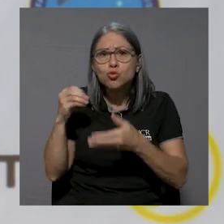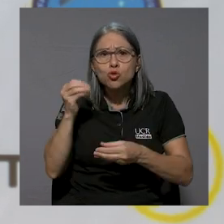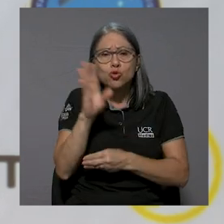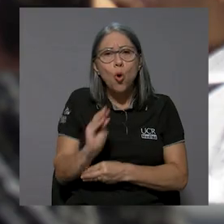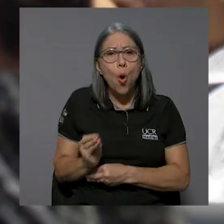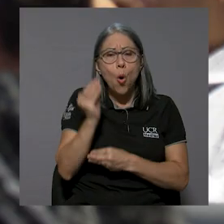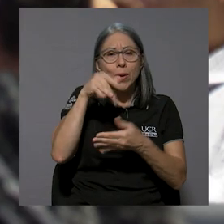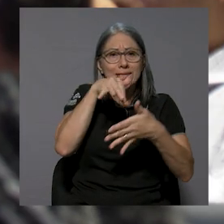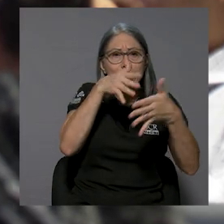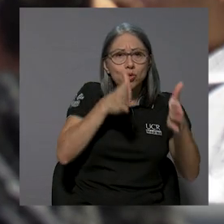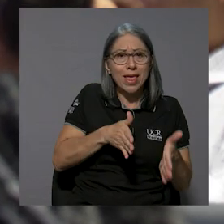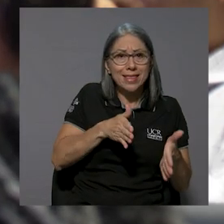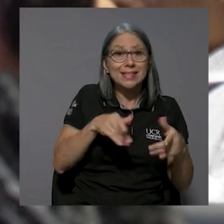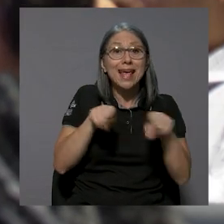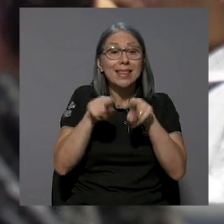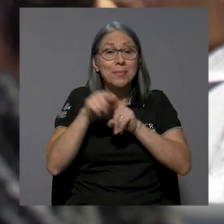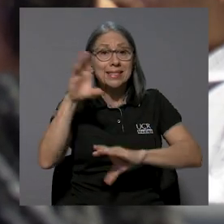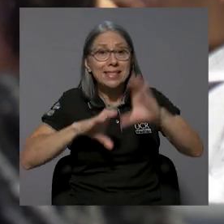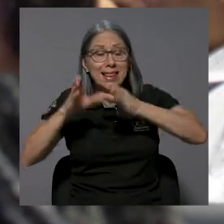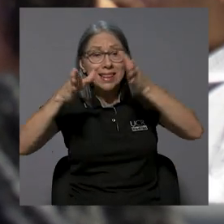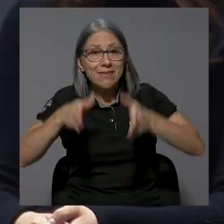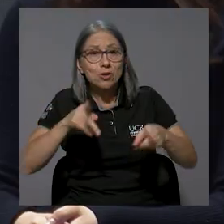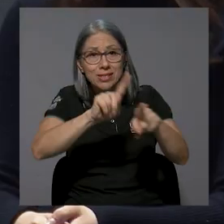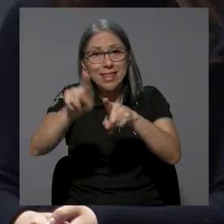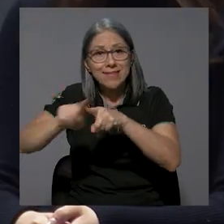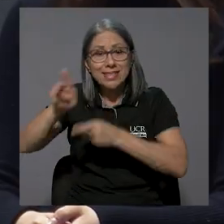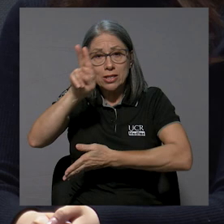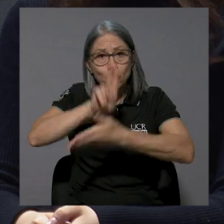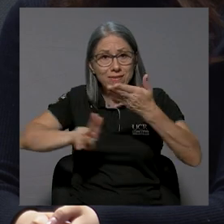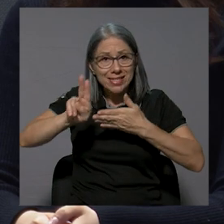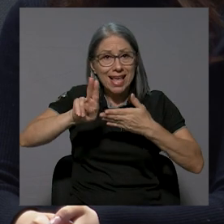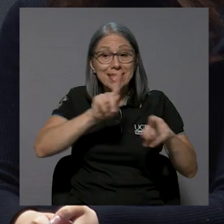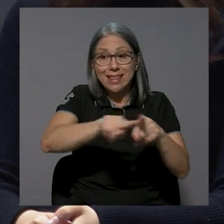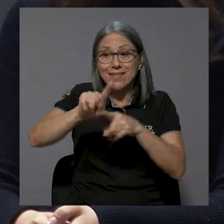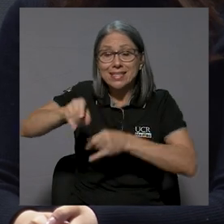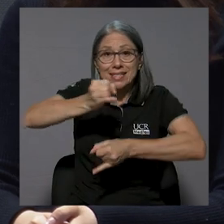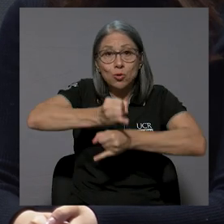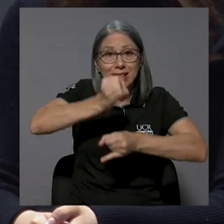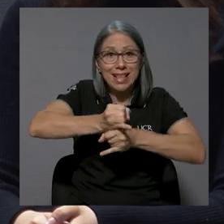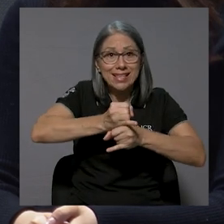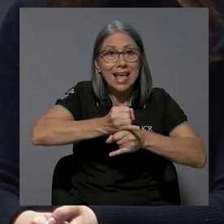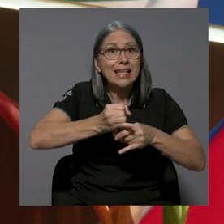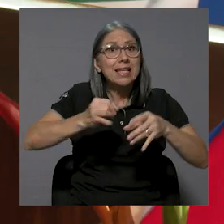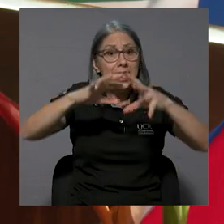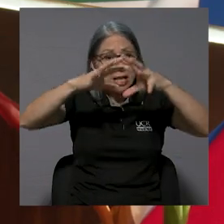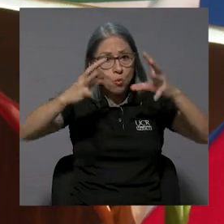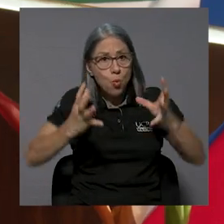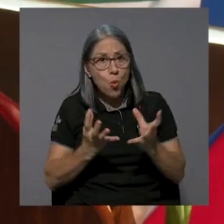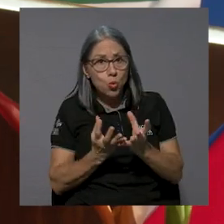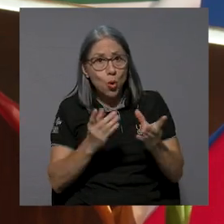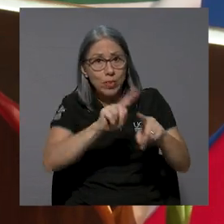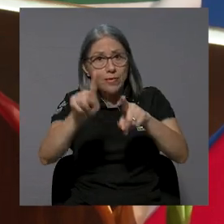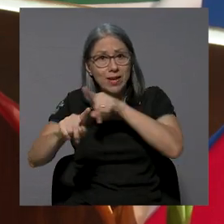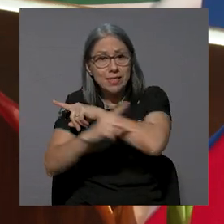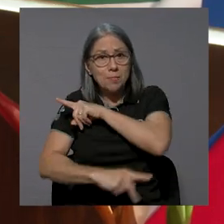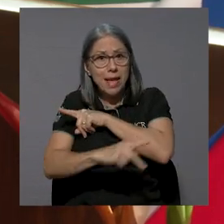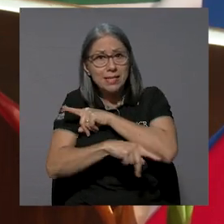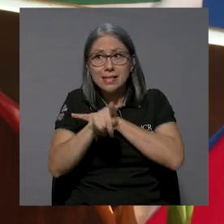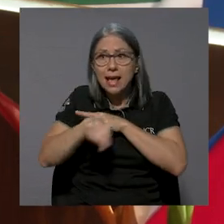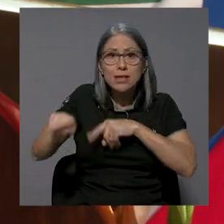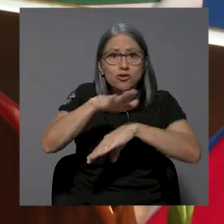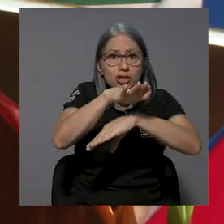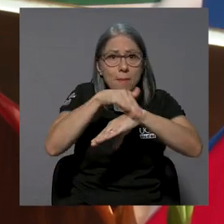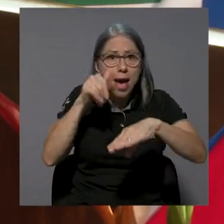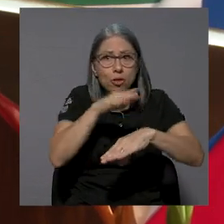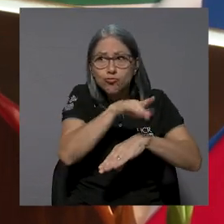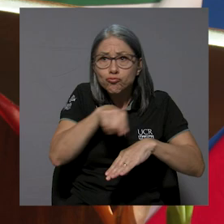cientos de jóvenes estudiantes y científicos de diversas universidades e institutos de diferentes partes del mundo hicieron un llamado